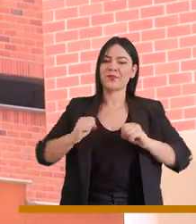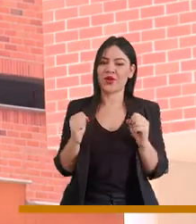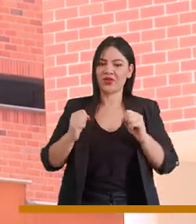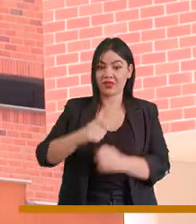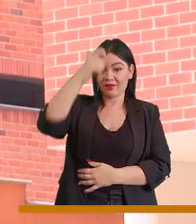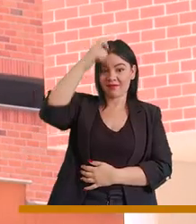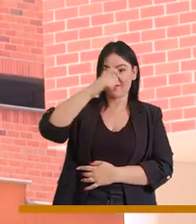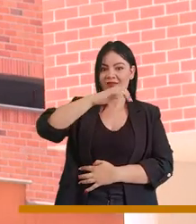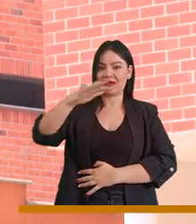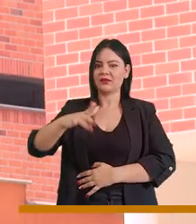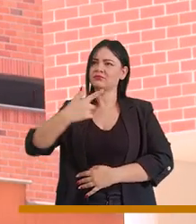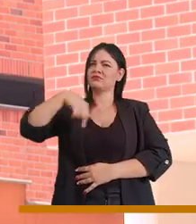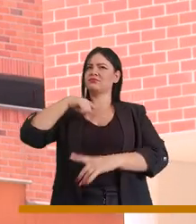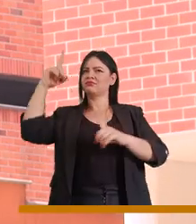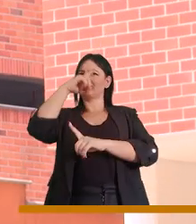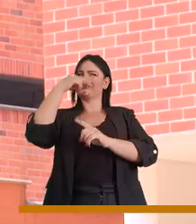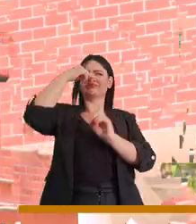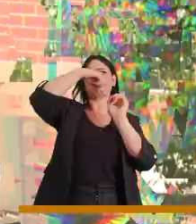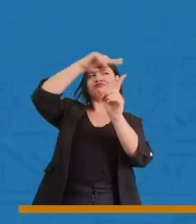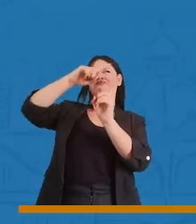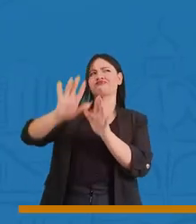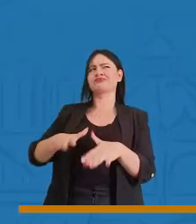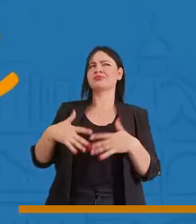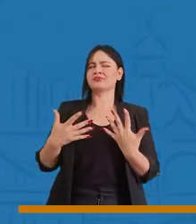a replantear muchas cosas en torno al turismo.